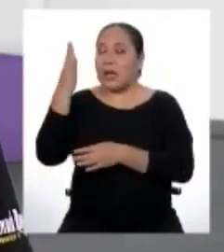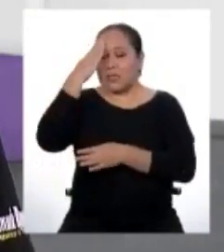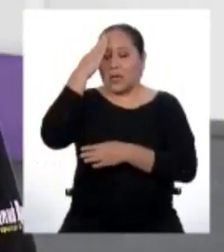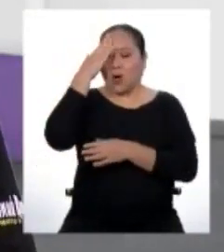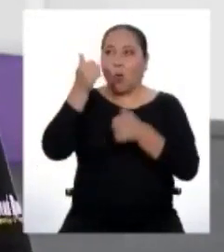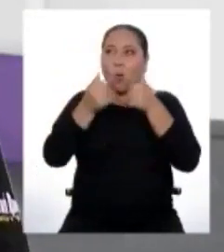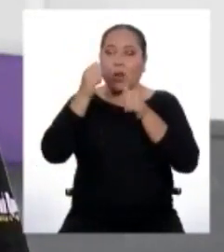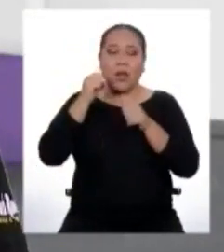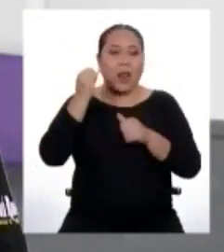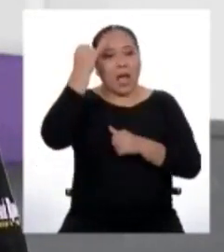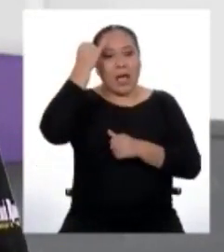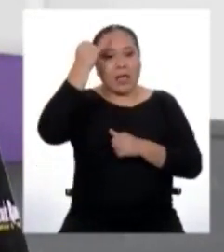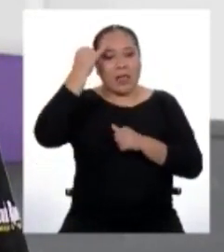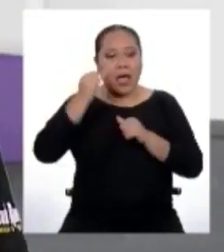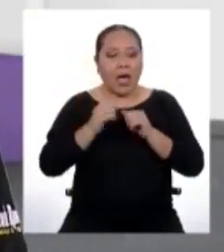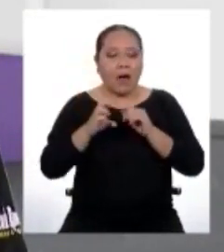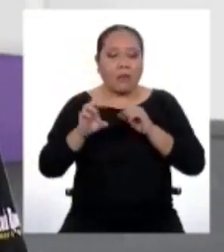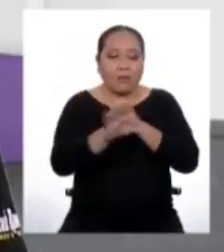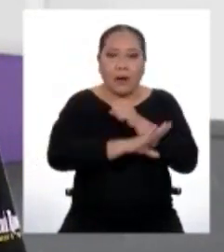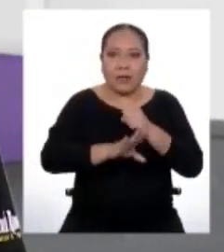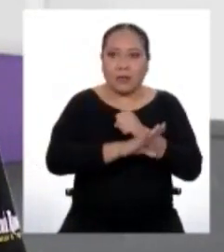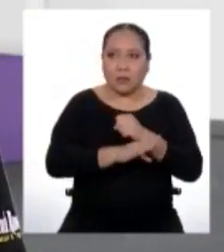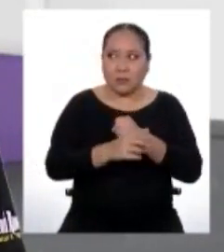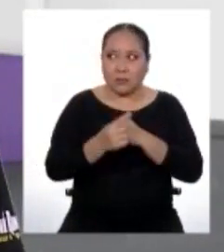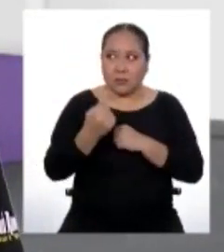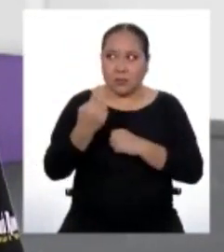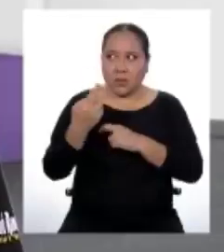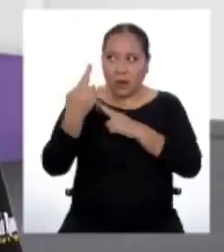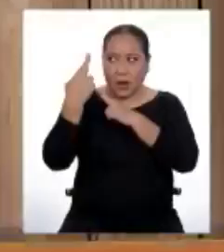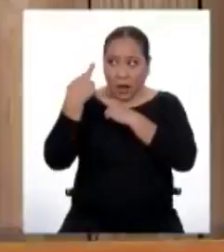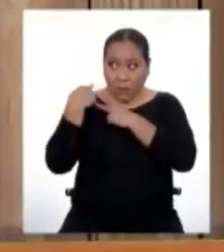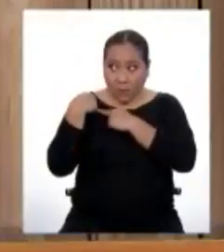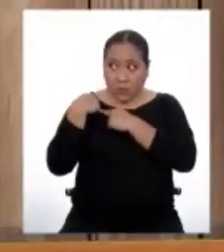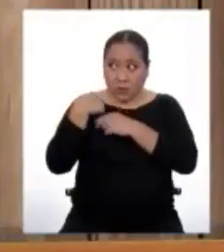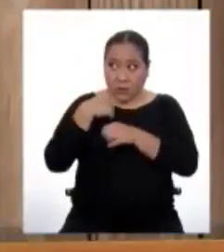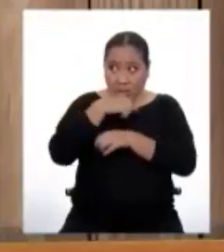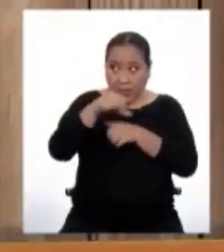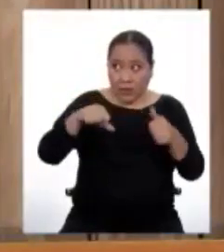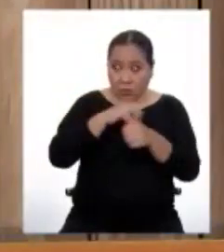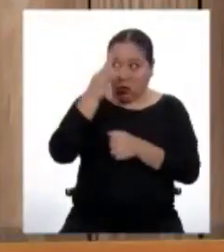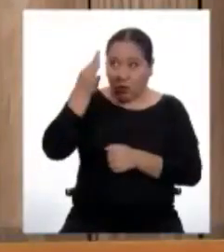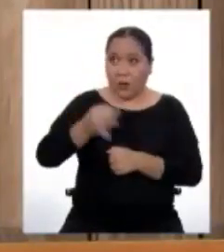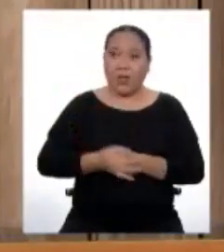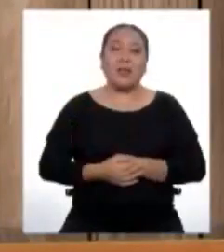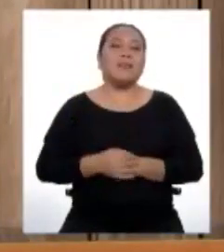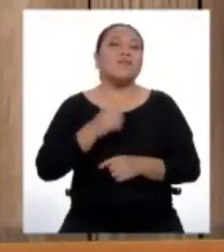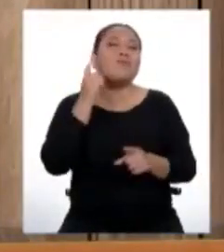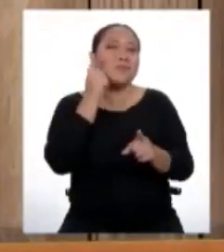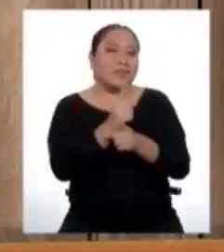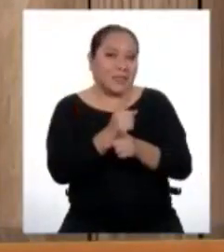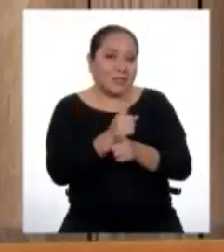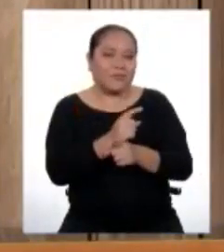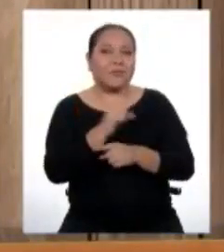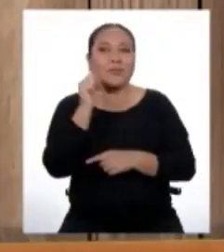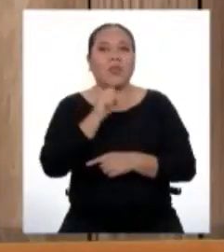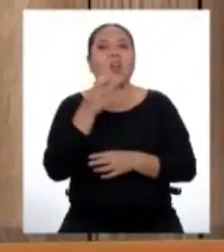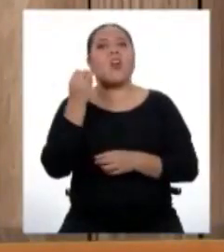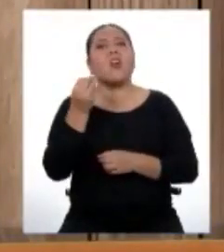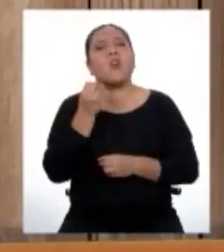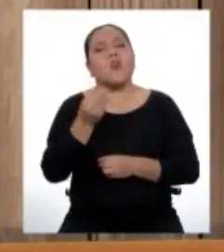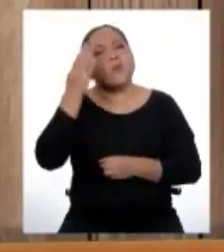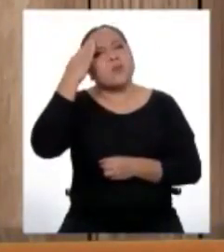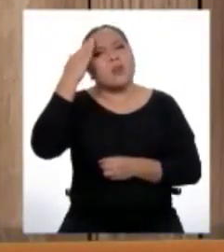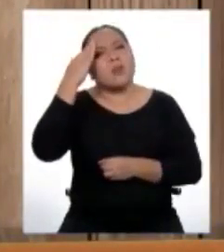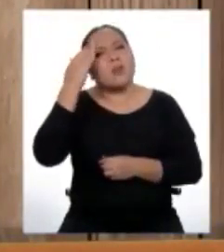idea principal. Sería que somos responsables con nuestro entorno, ¿no? Exacto. ¿Y cómo nos aseguramos de